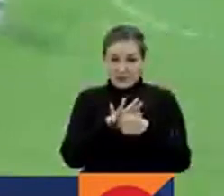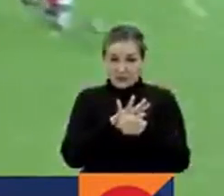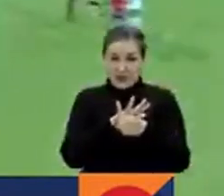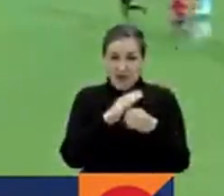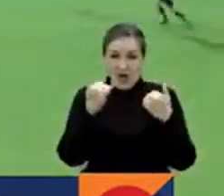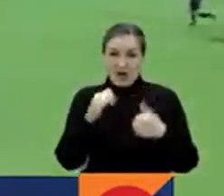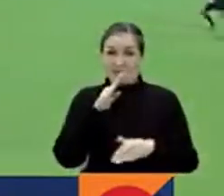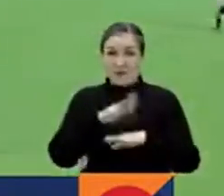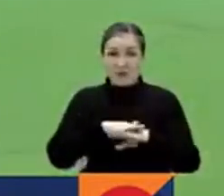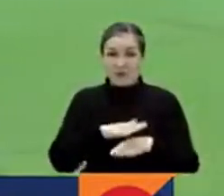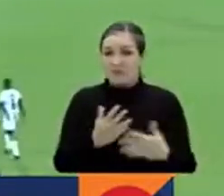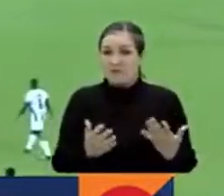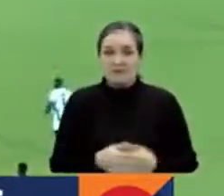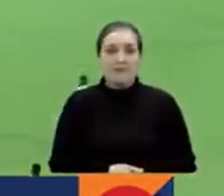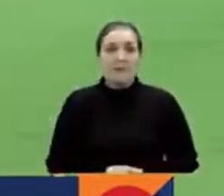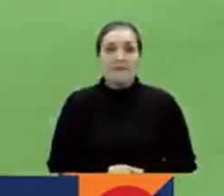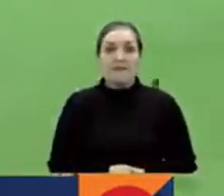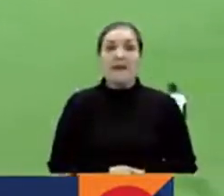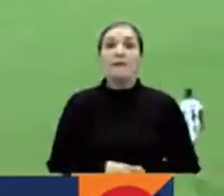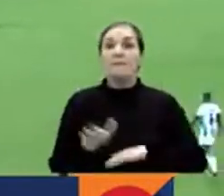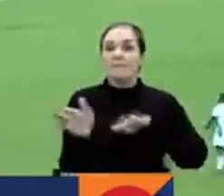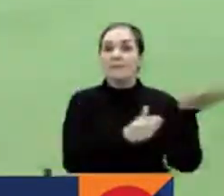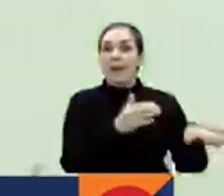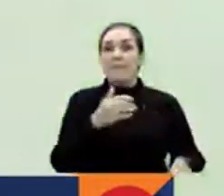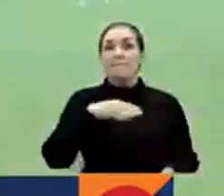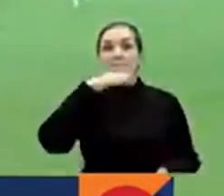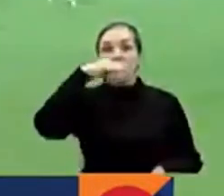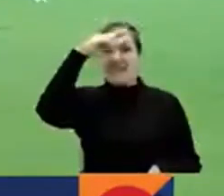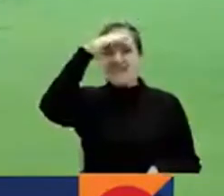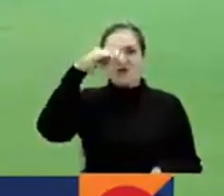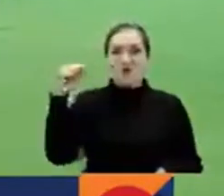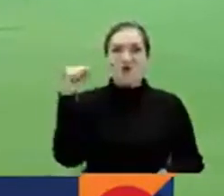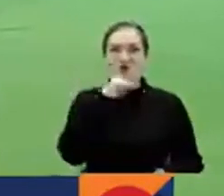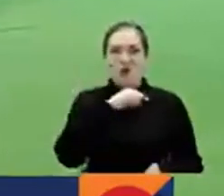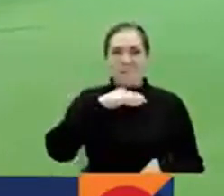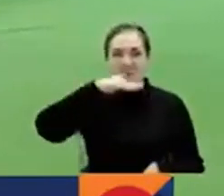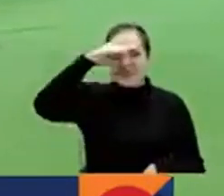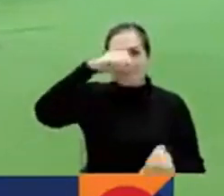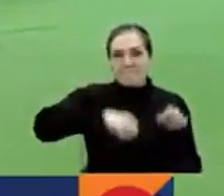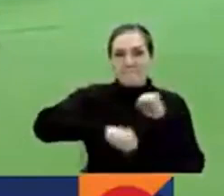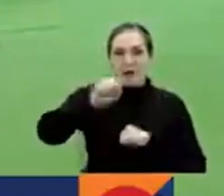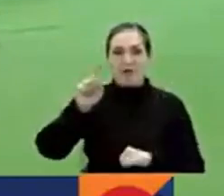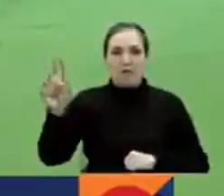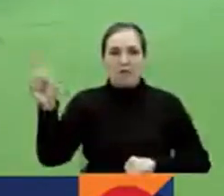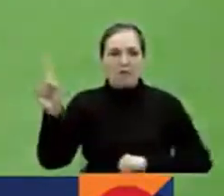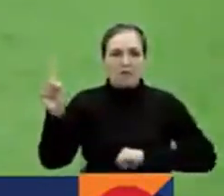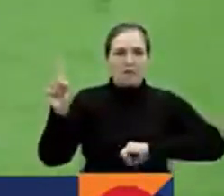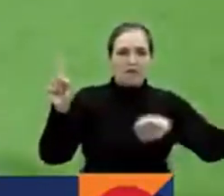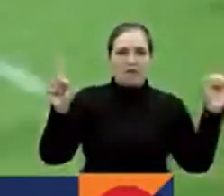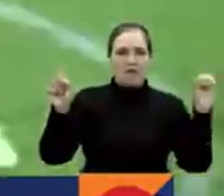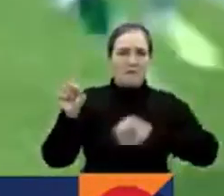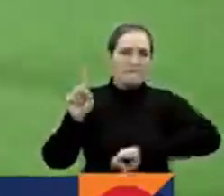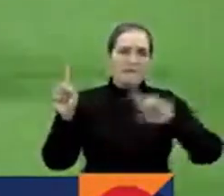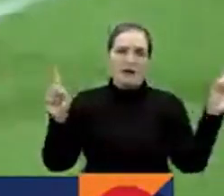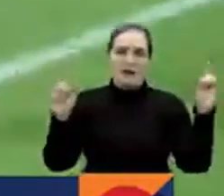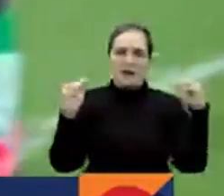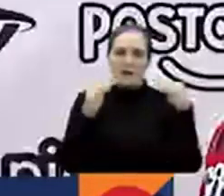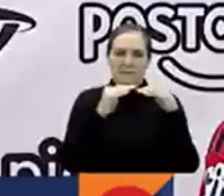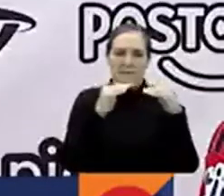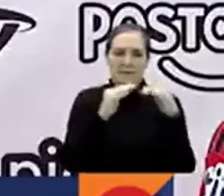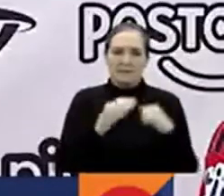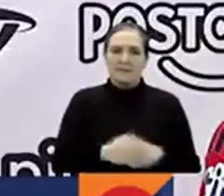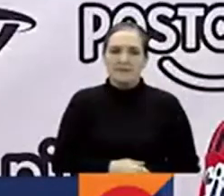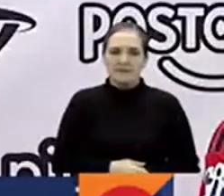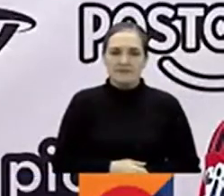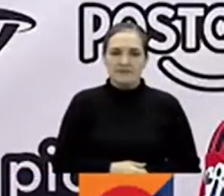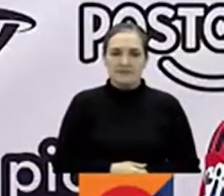culpables. En Medellín el clásico se estaba pintando de rojo, pero el parcial ganador decidió hundirse en su zona defensiva y Nacional cobró. Saber que íbamos